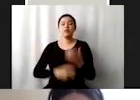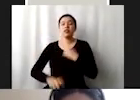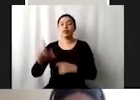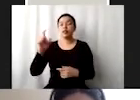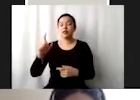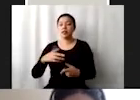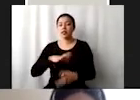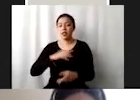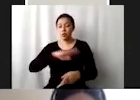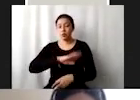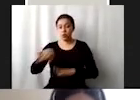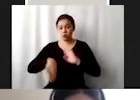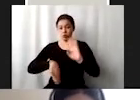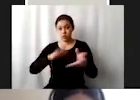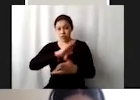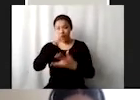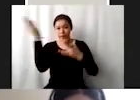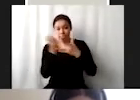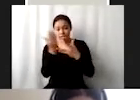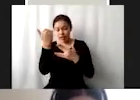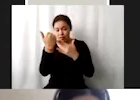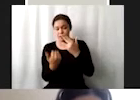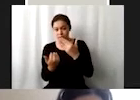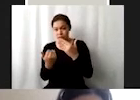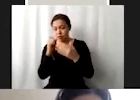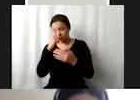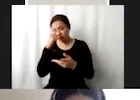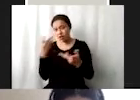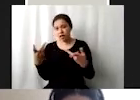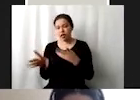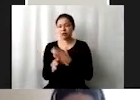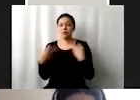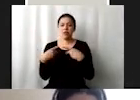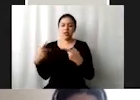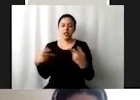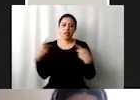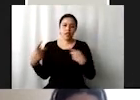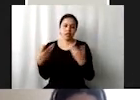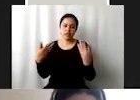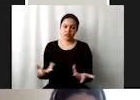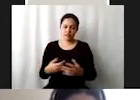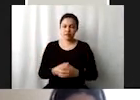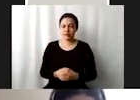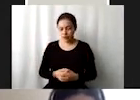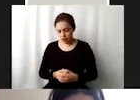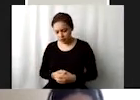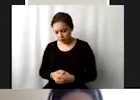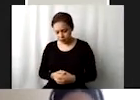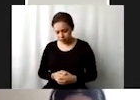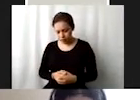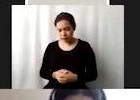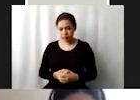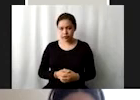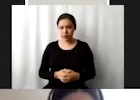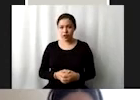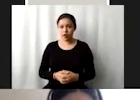muertes y lesiones causadas por accidentes de tráfico en el mundo, sobre todo que este siendo un problema incluso en números